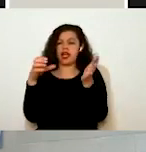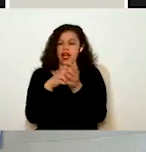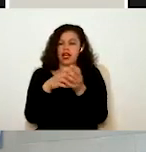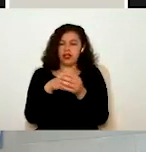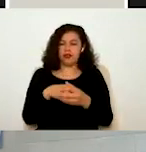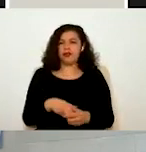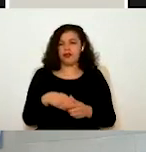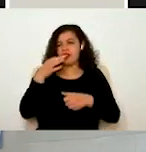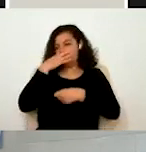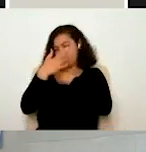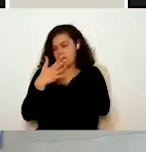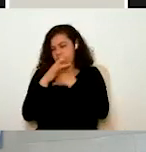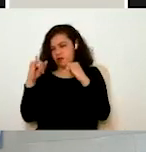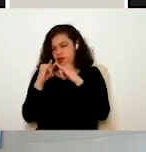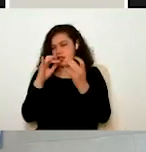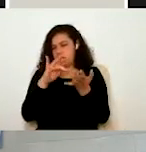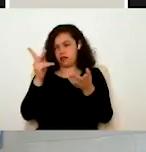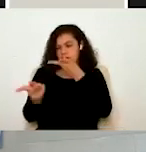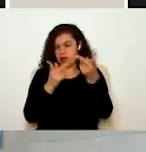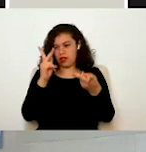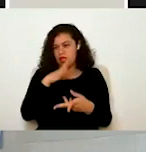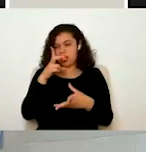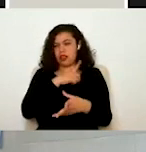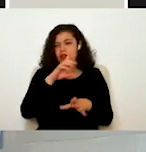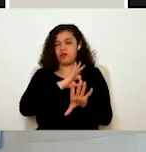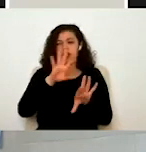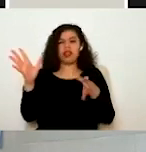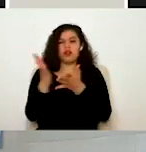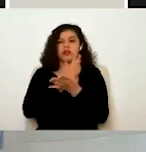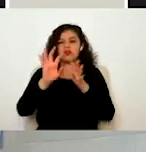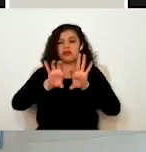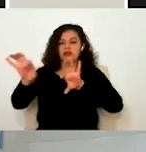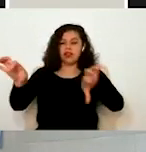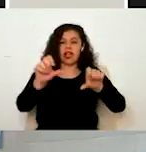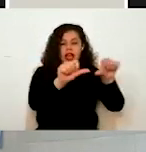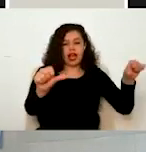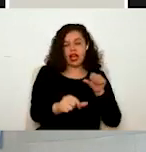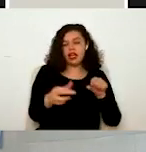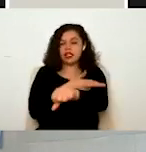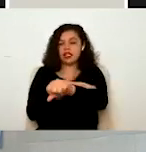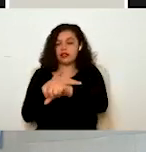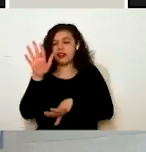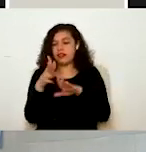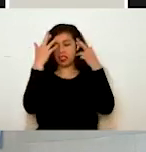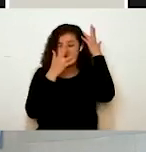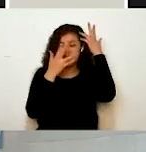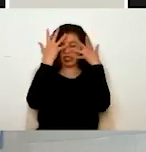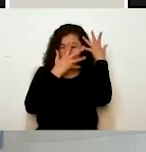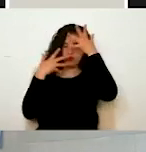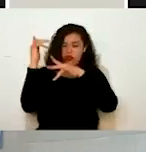Gracias. Tenemos una pregunta. ¿Se podría dividir el buzón por áreas o por trámite? Ya que en ocasiones es confuso tanta información.